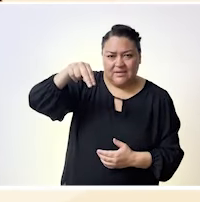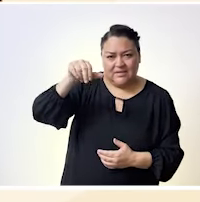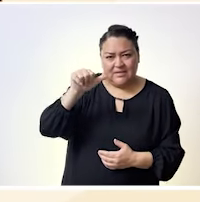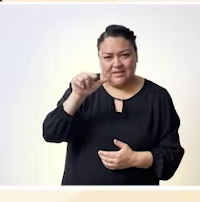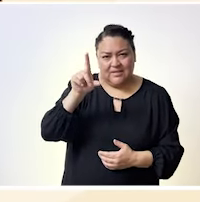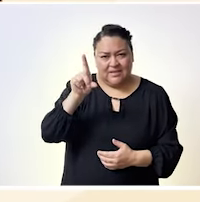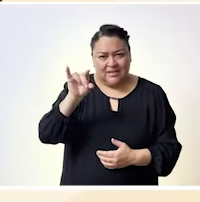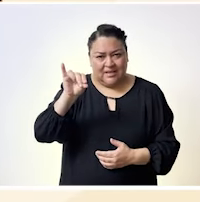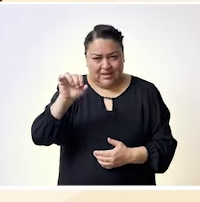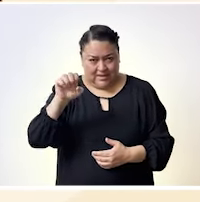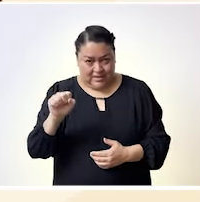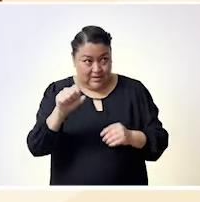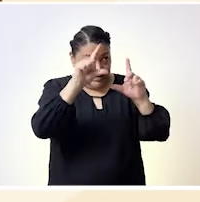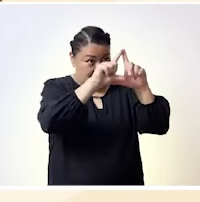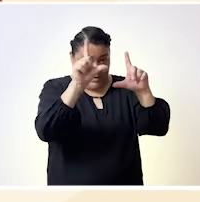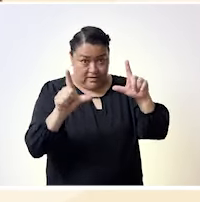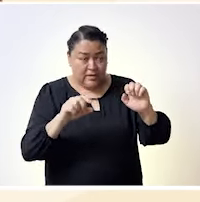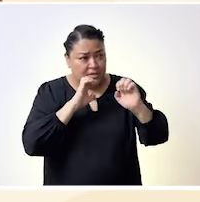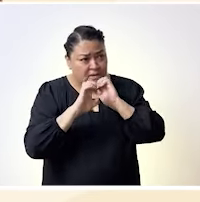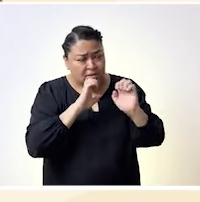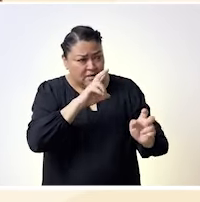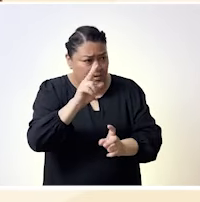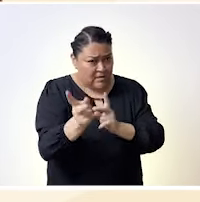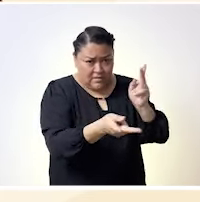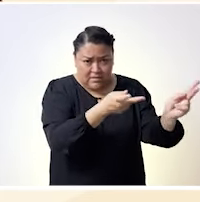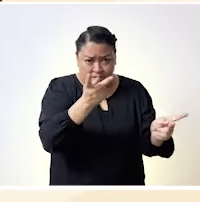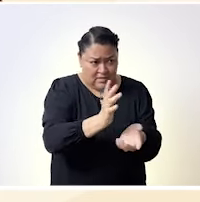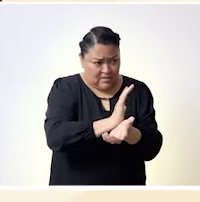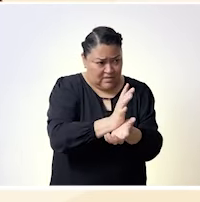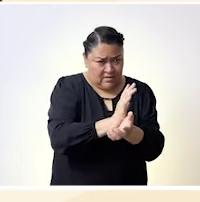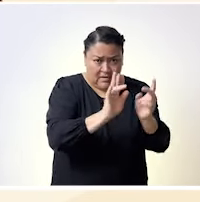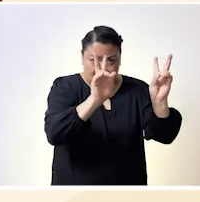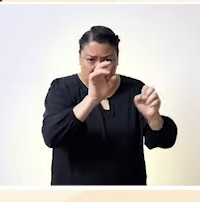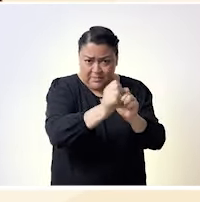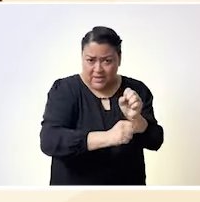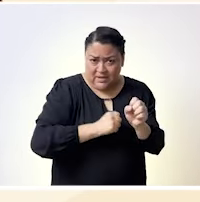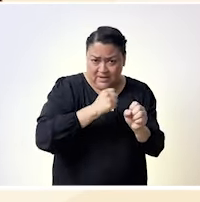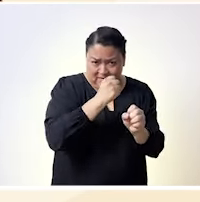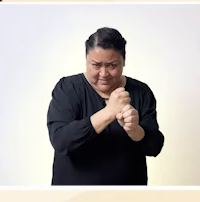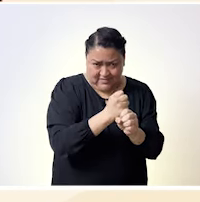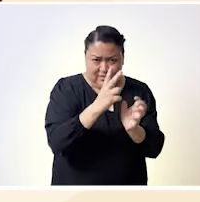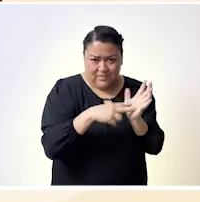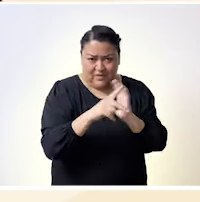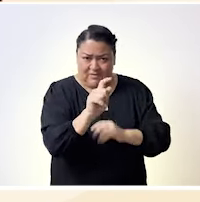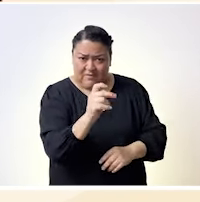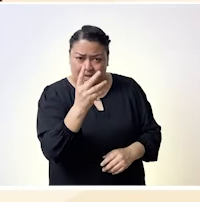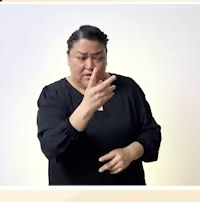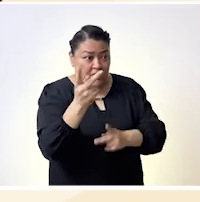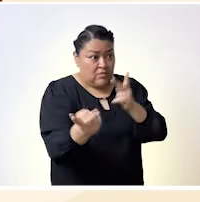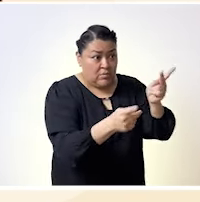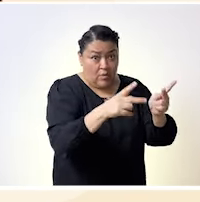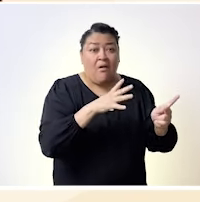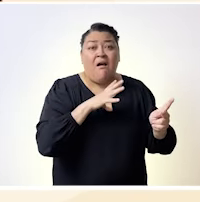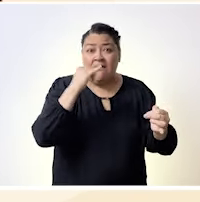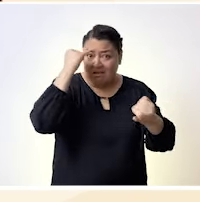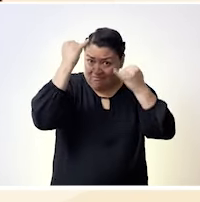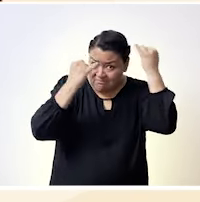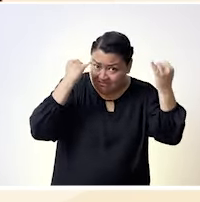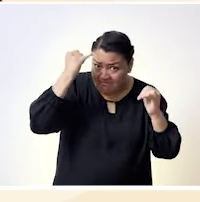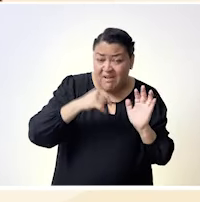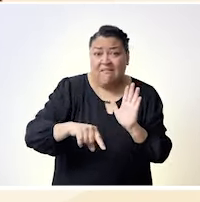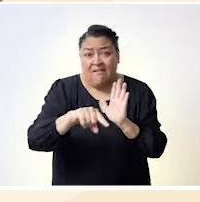sobre discriminación en México en ADIS 2022 señala que existe una alta prevalencia de prejuicios, de